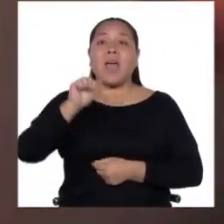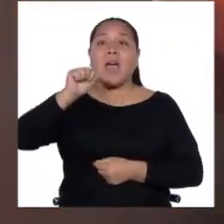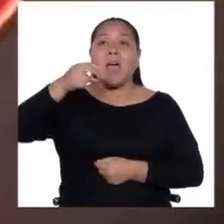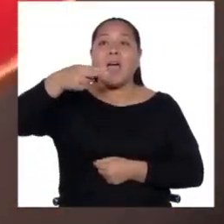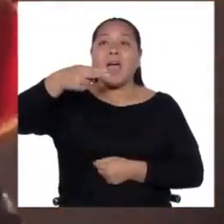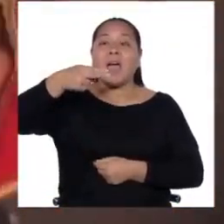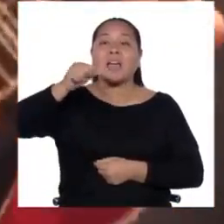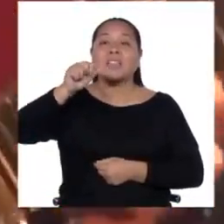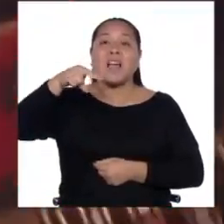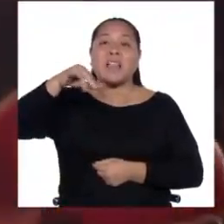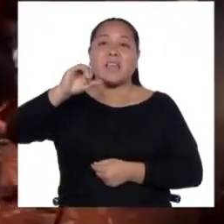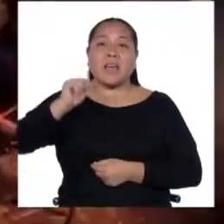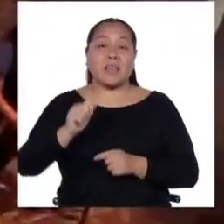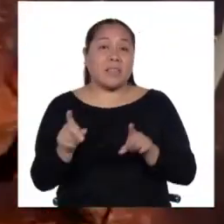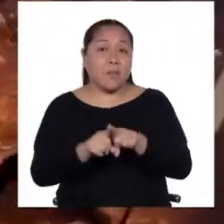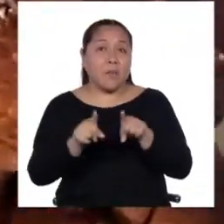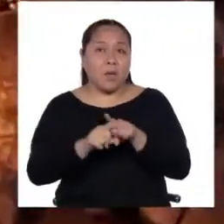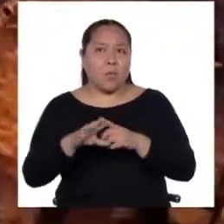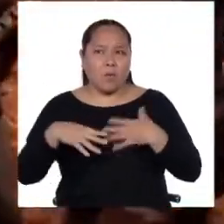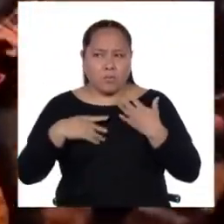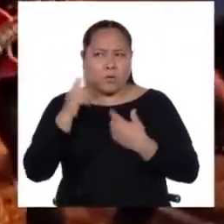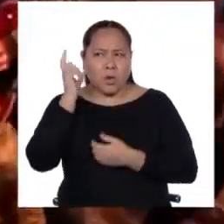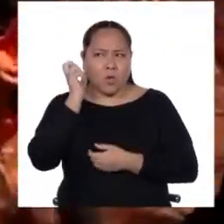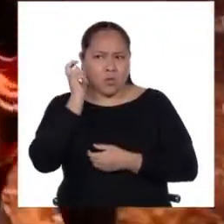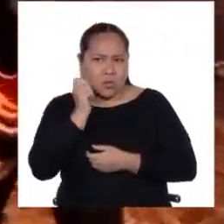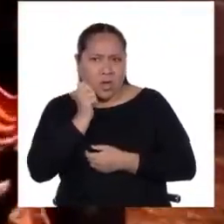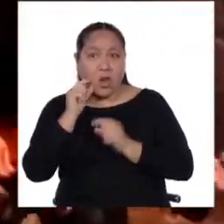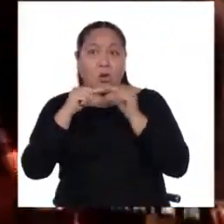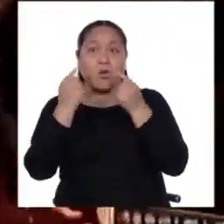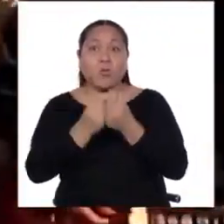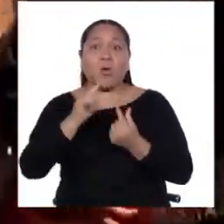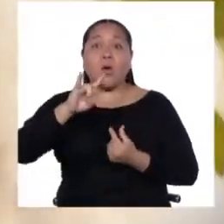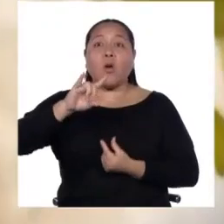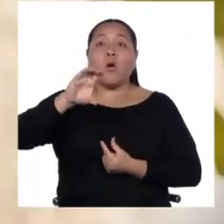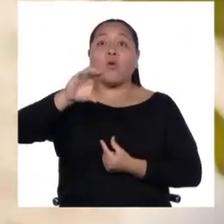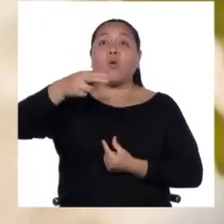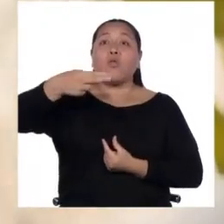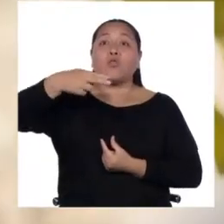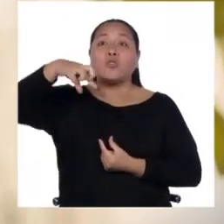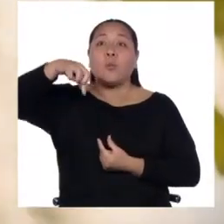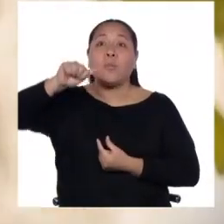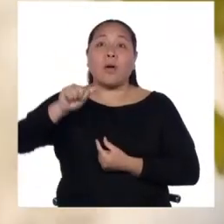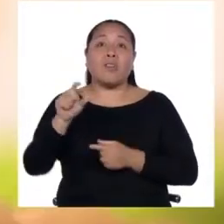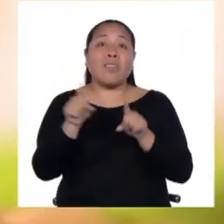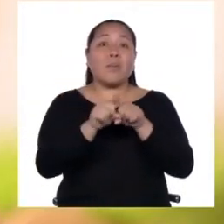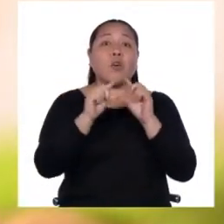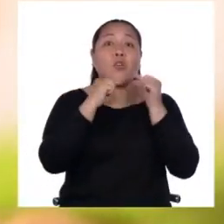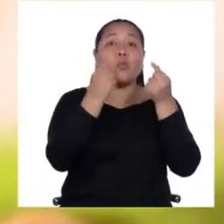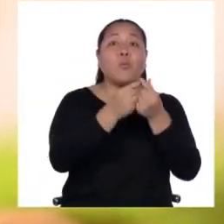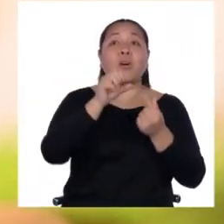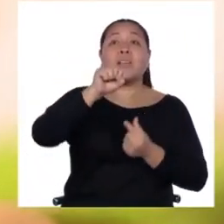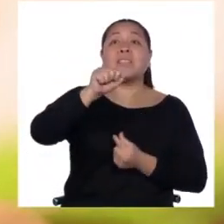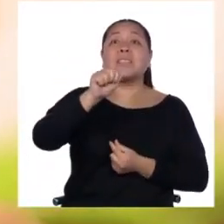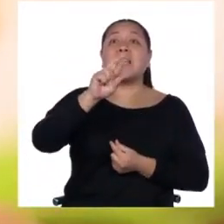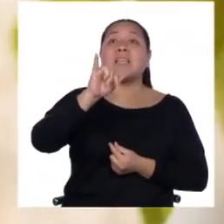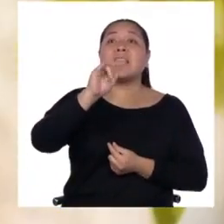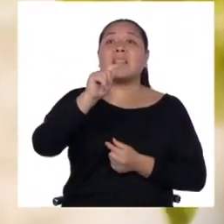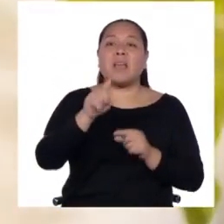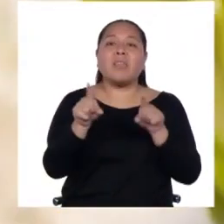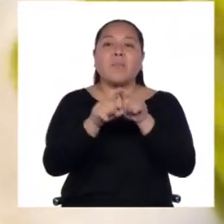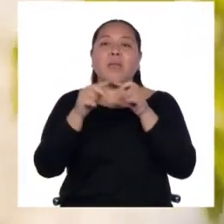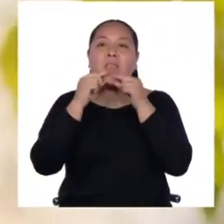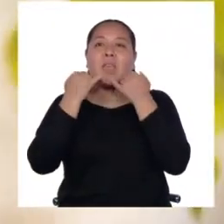o podemos escuchar a grupos como Uchpa o Lazarita que suenan también en idioma quechua.